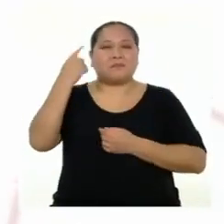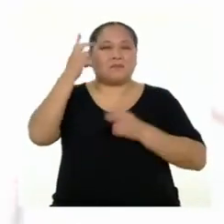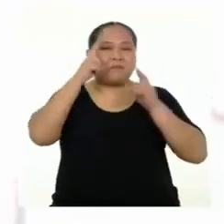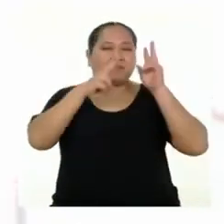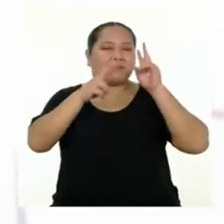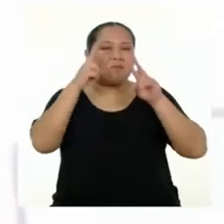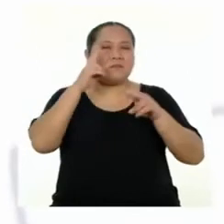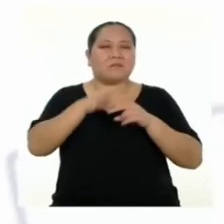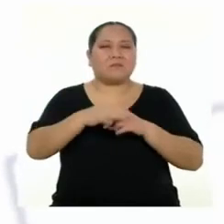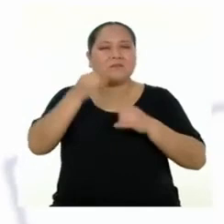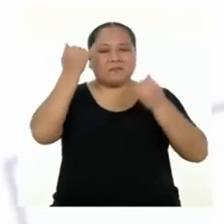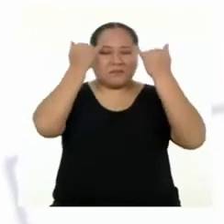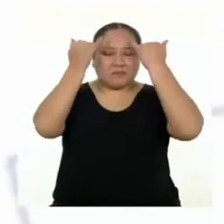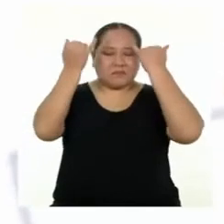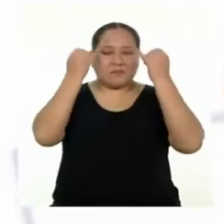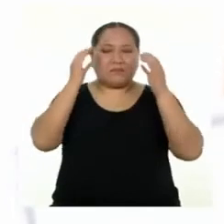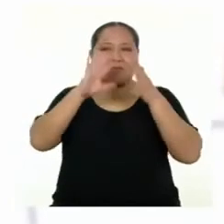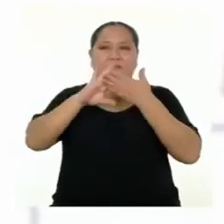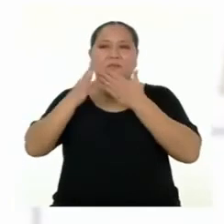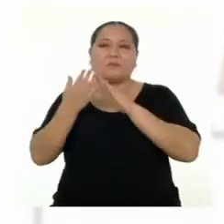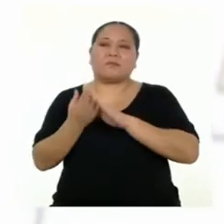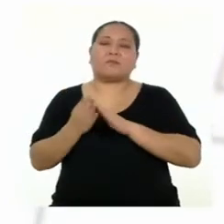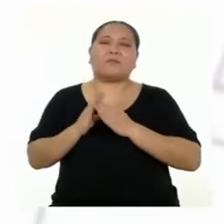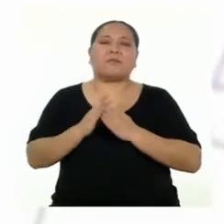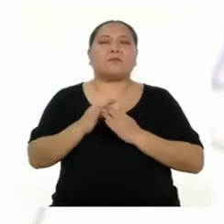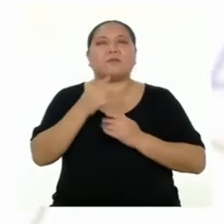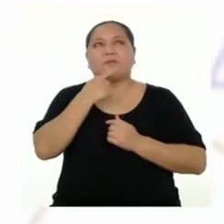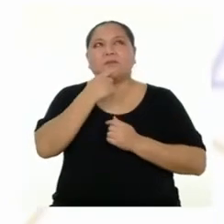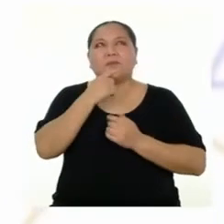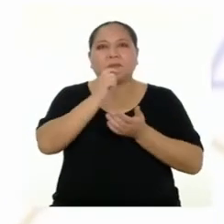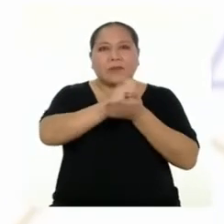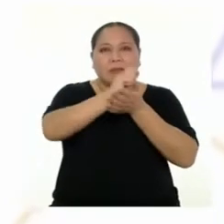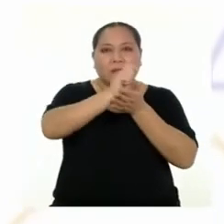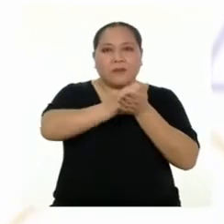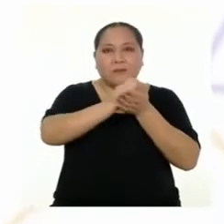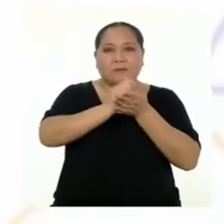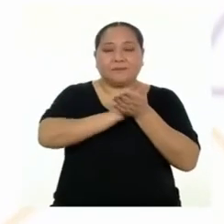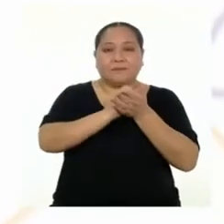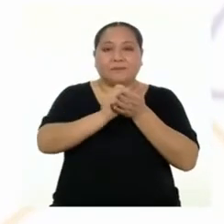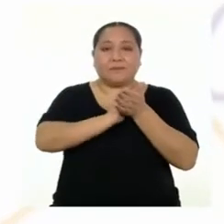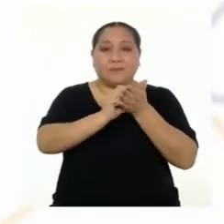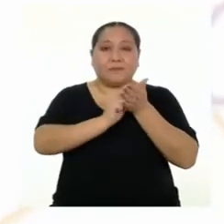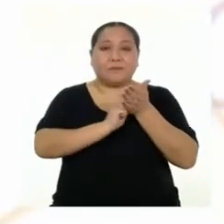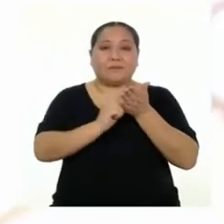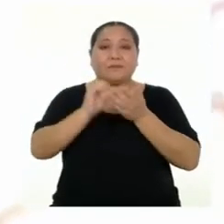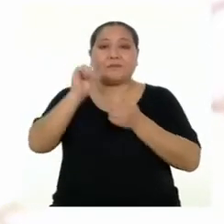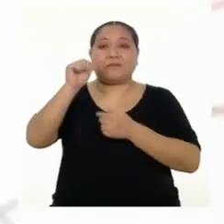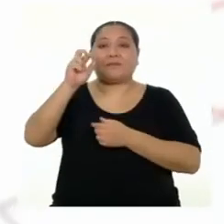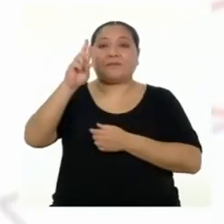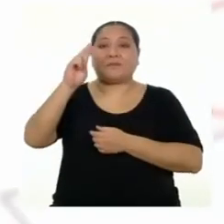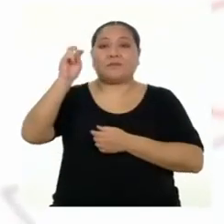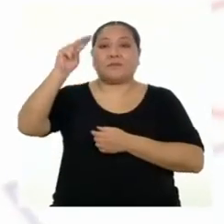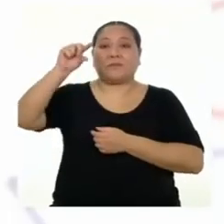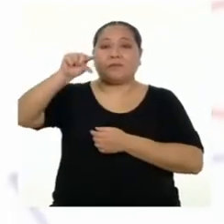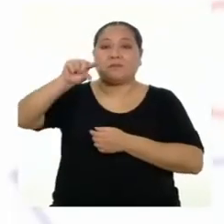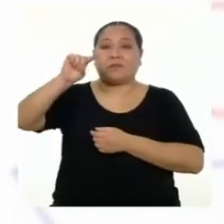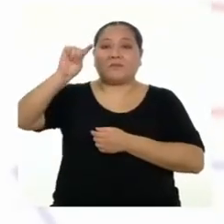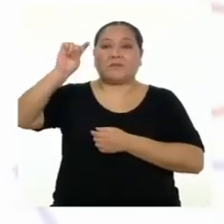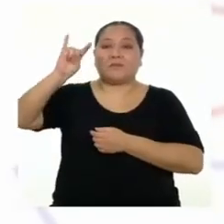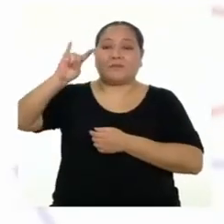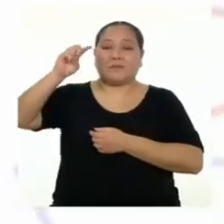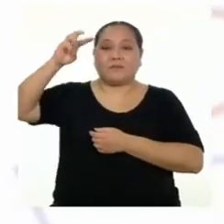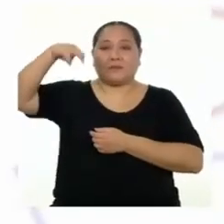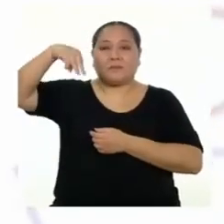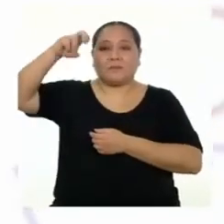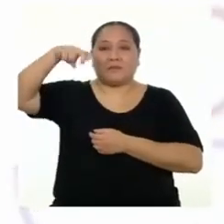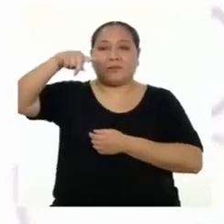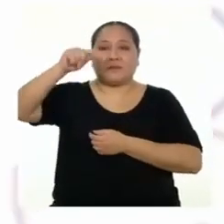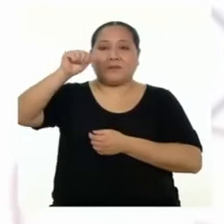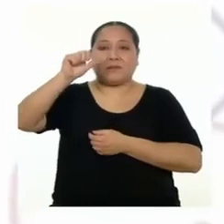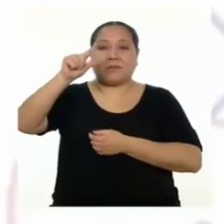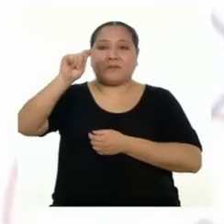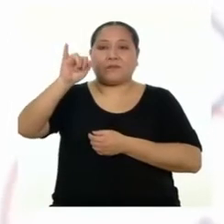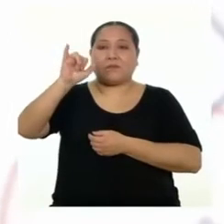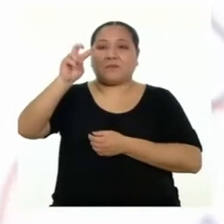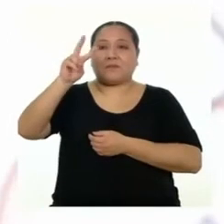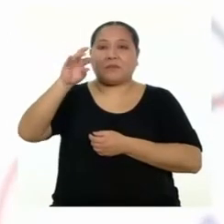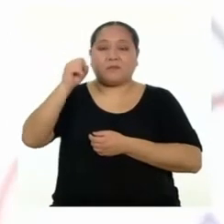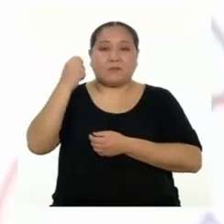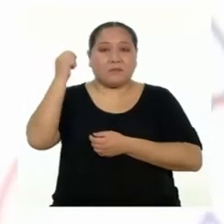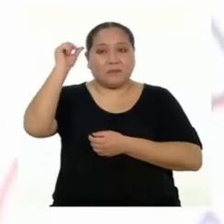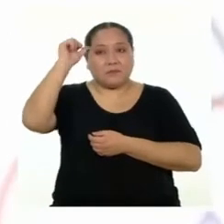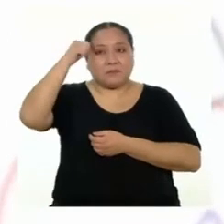comunidad y nos propusimos escribir un texto argumentativo. Precisamente presentamos el reto que tenemos para esta experiencia de aprendizaje.